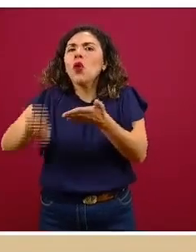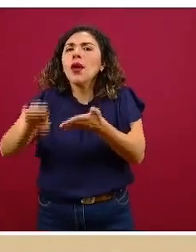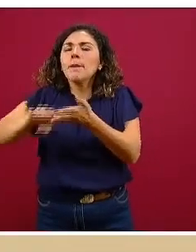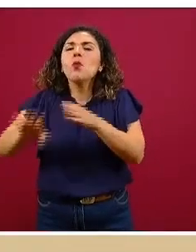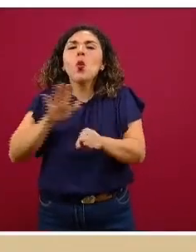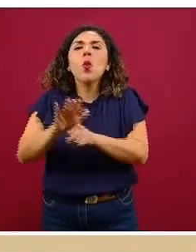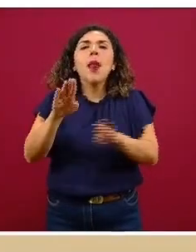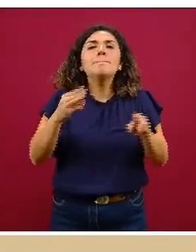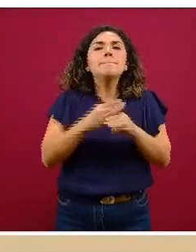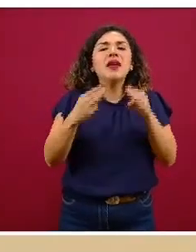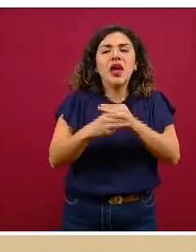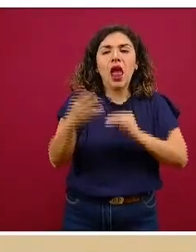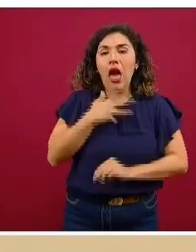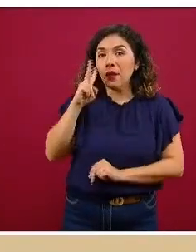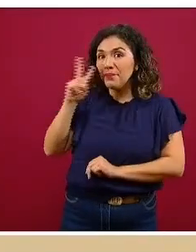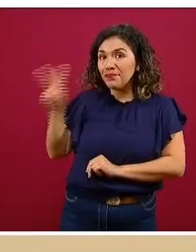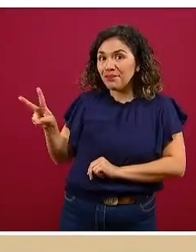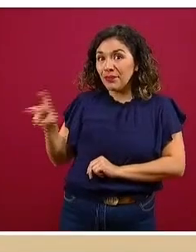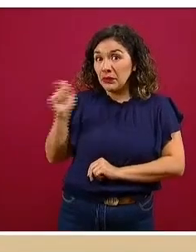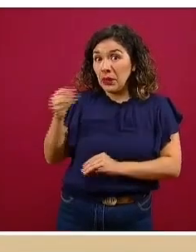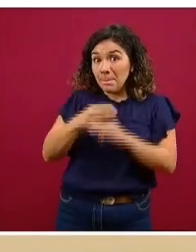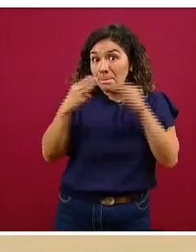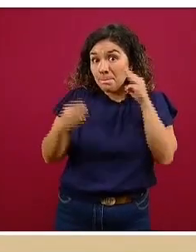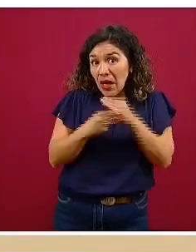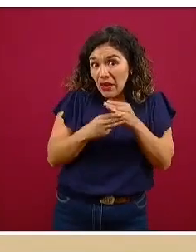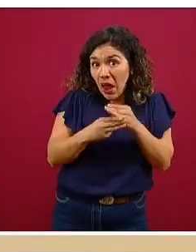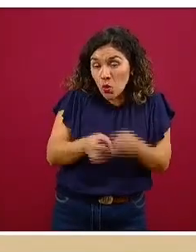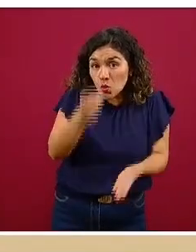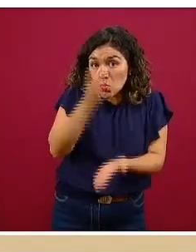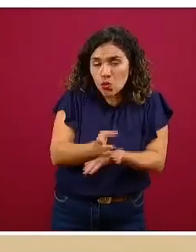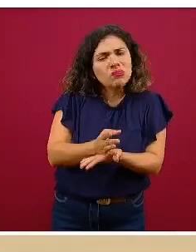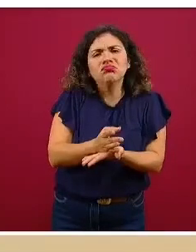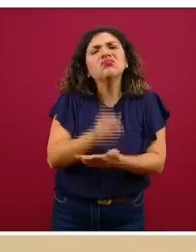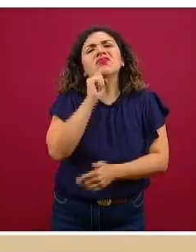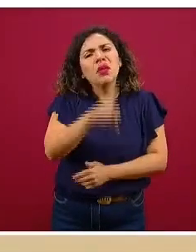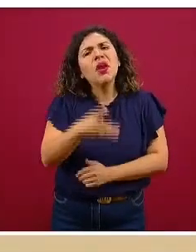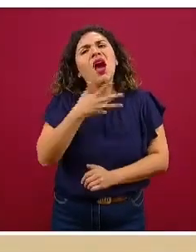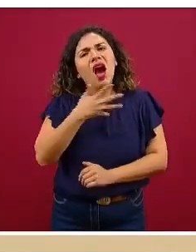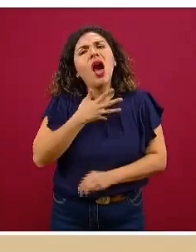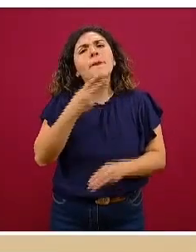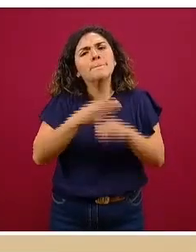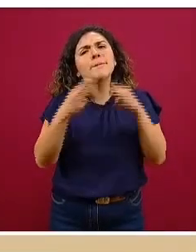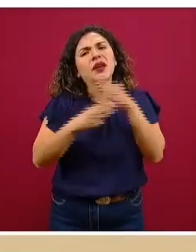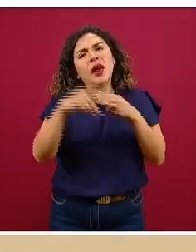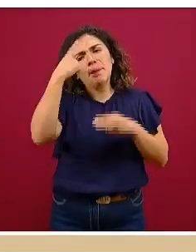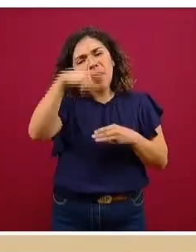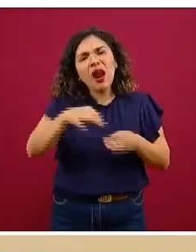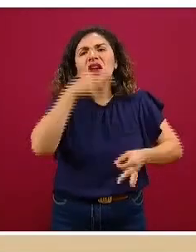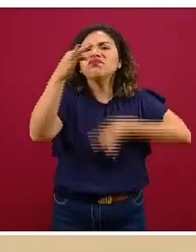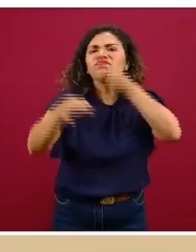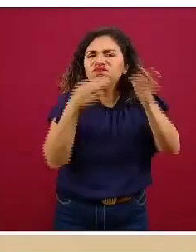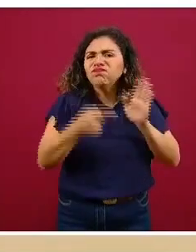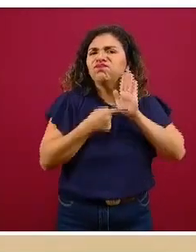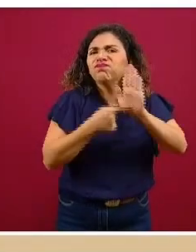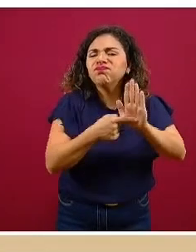materiales que hay. No nada más son materiales y herramientas, también hay algún material de promoción.